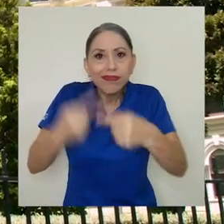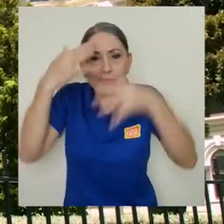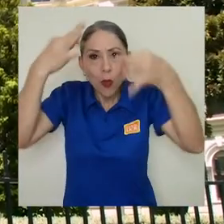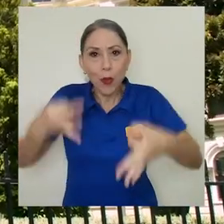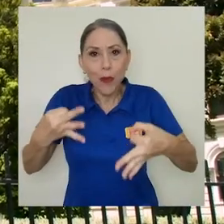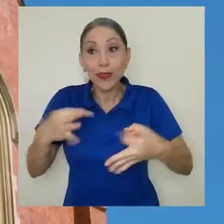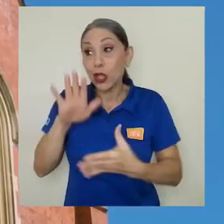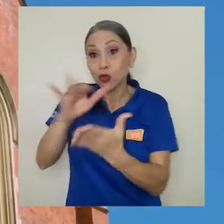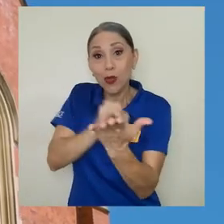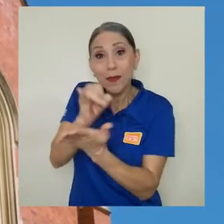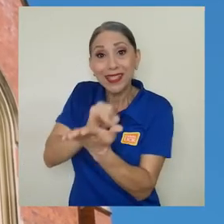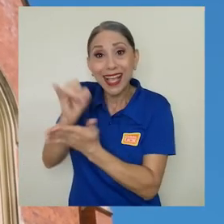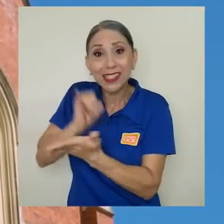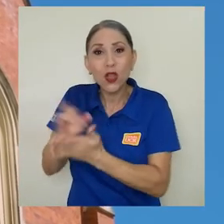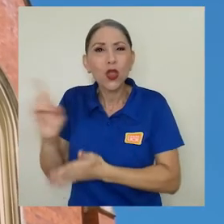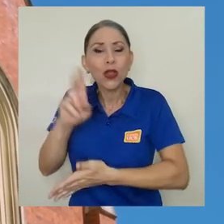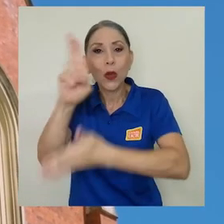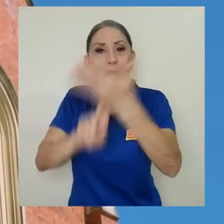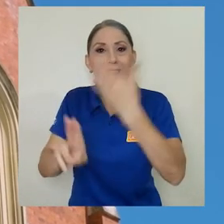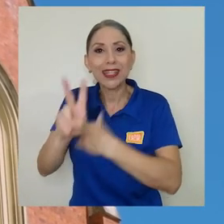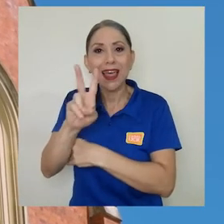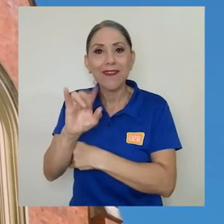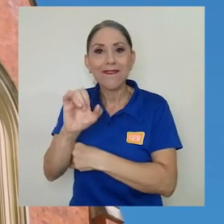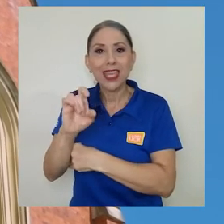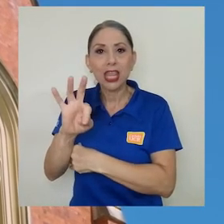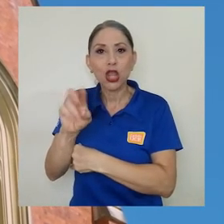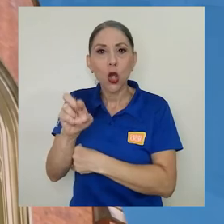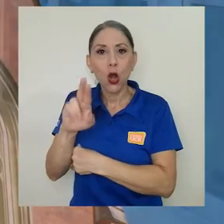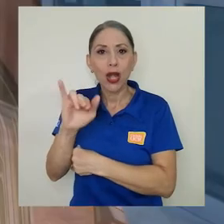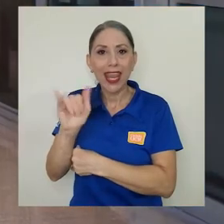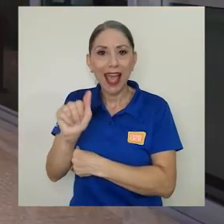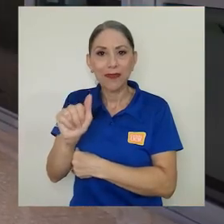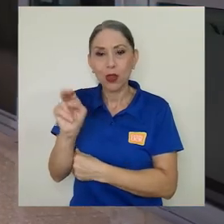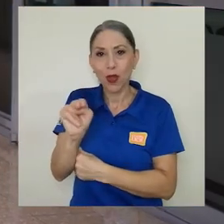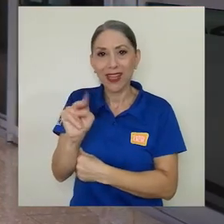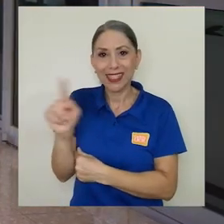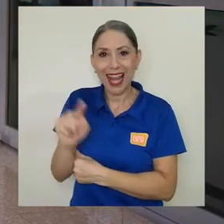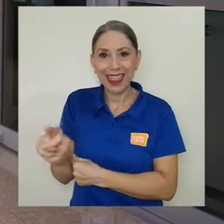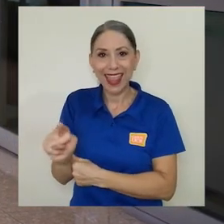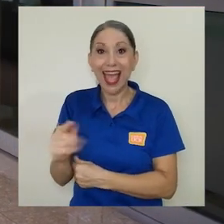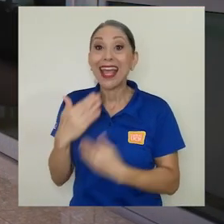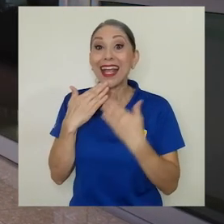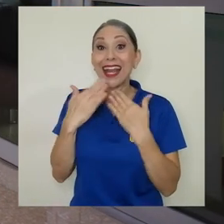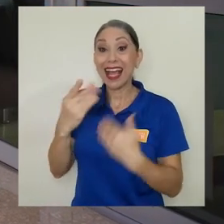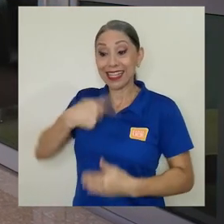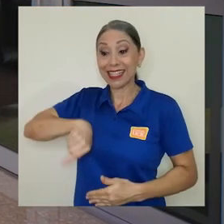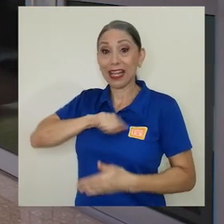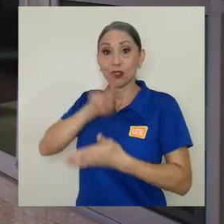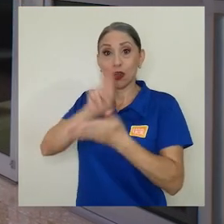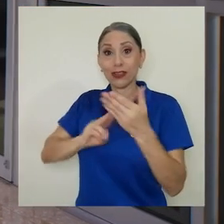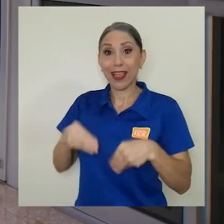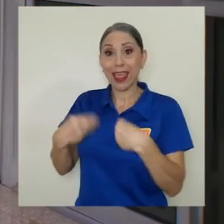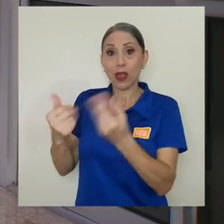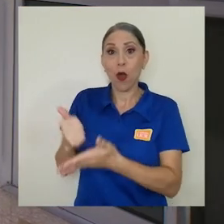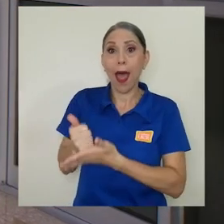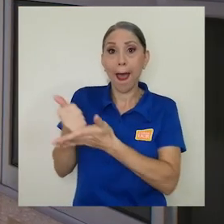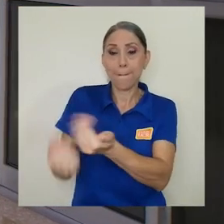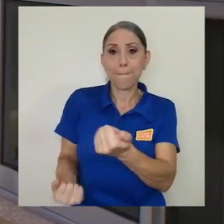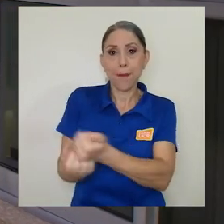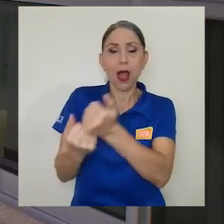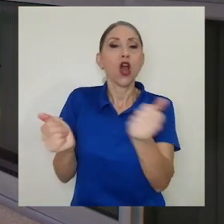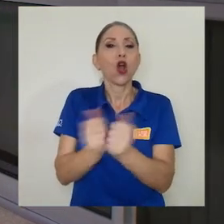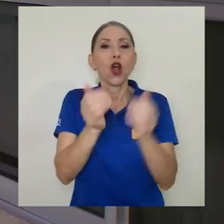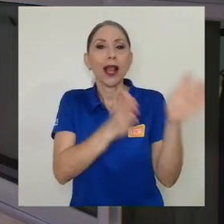la llevó a cabo en la Universidad de Victoria, de Nueva Zelanda, gracias a una beca de nuestra universidad mediante el Plan de